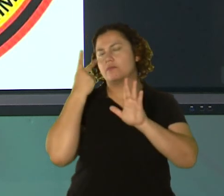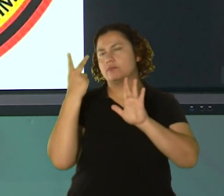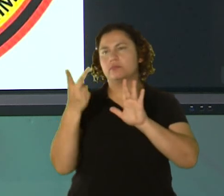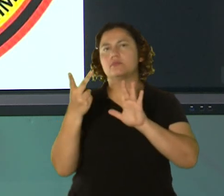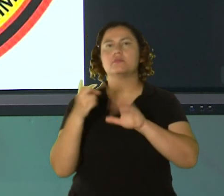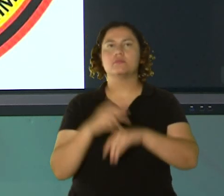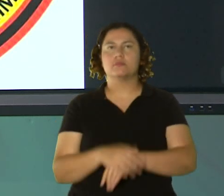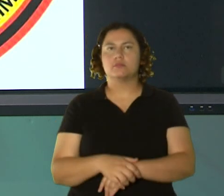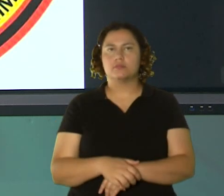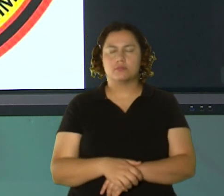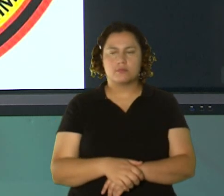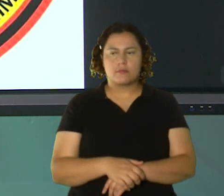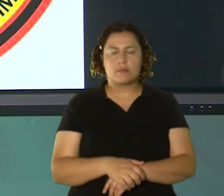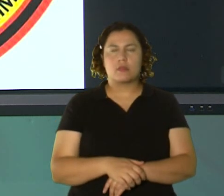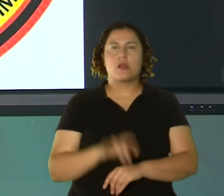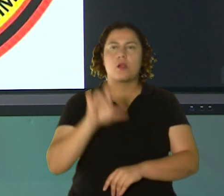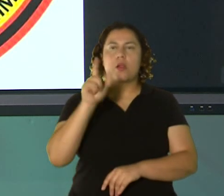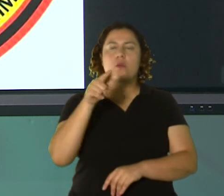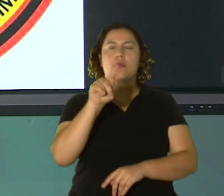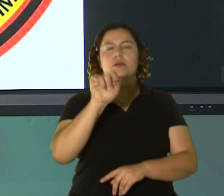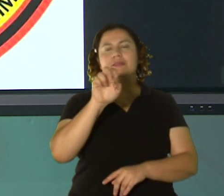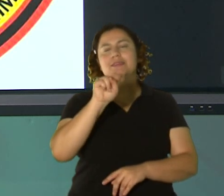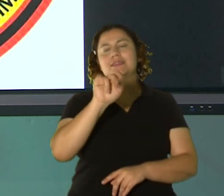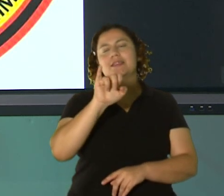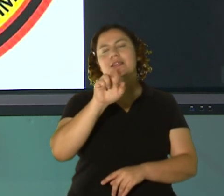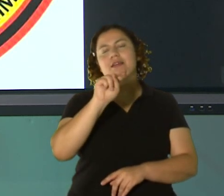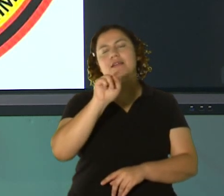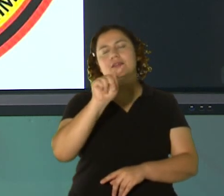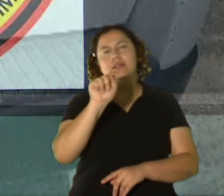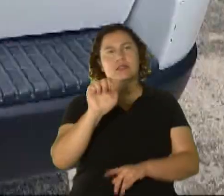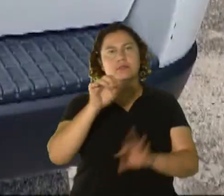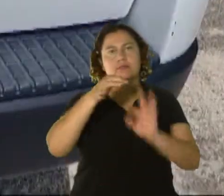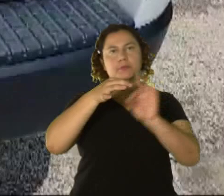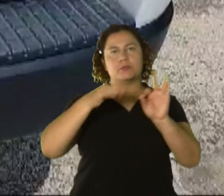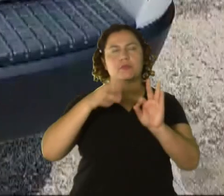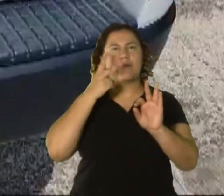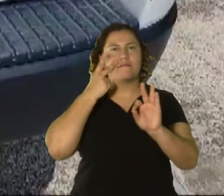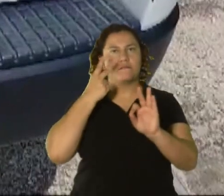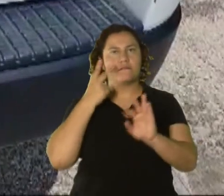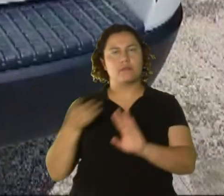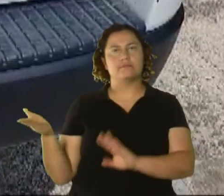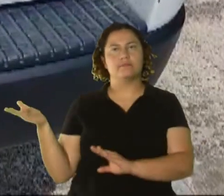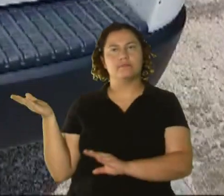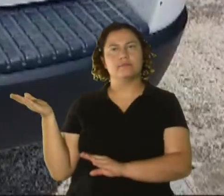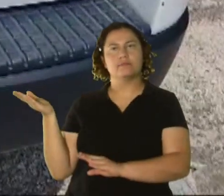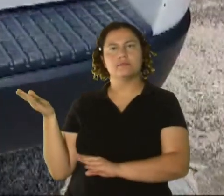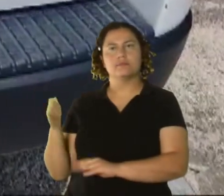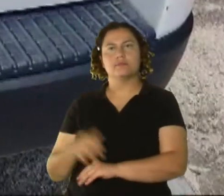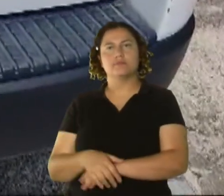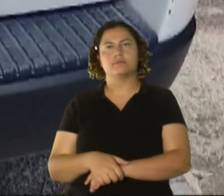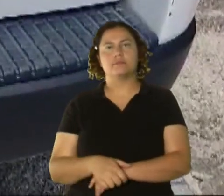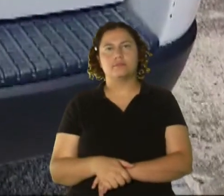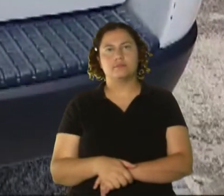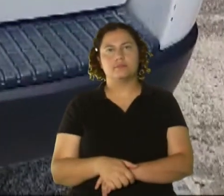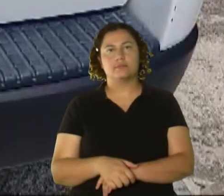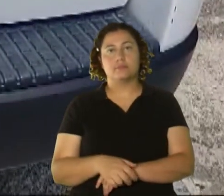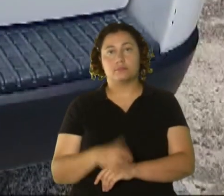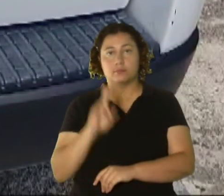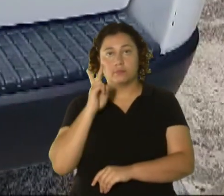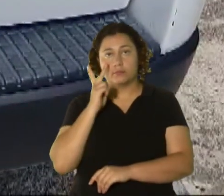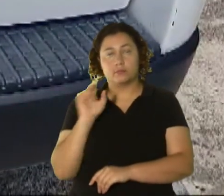y que después el teniente, pues, nos explique. Vamos a verlo. Este, ahí está. Miren eso.